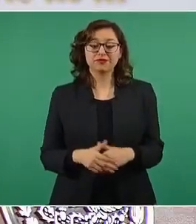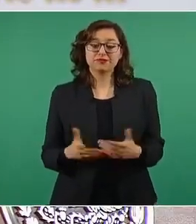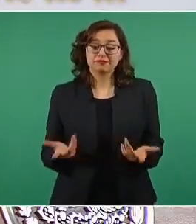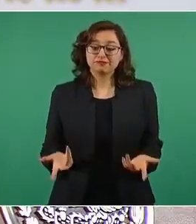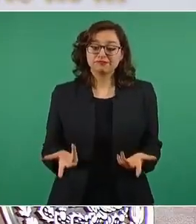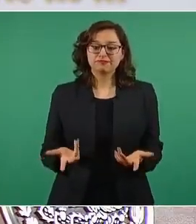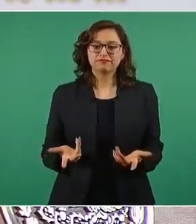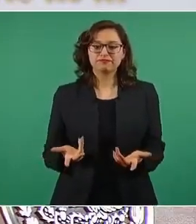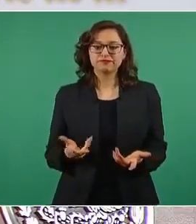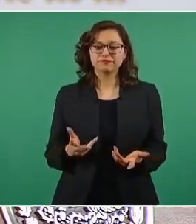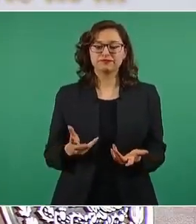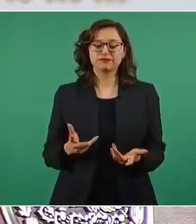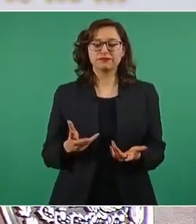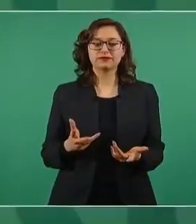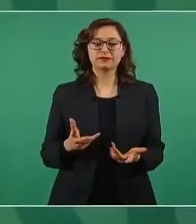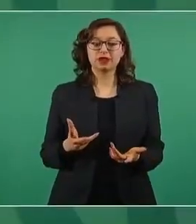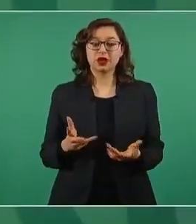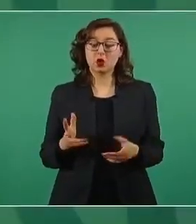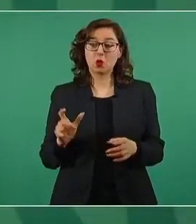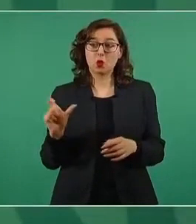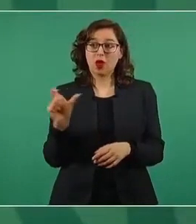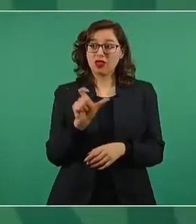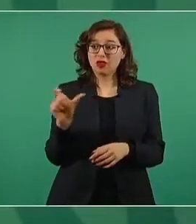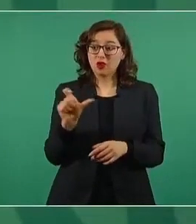afecta intereses.